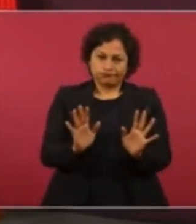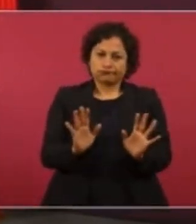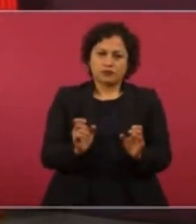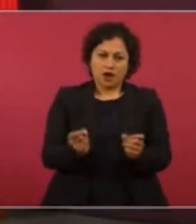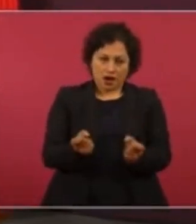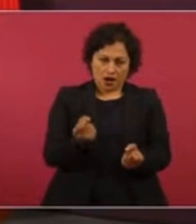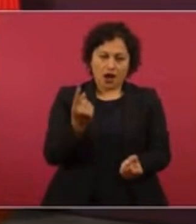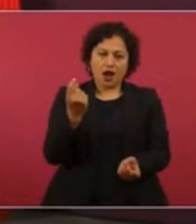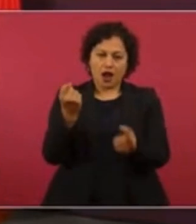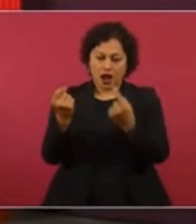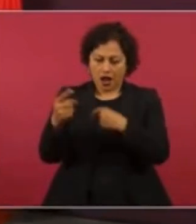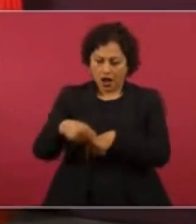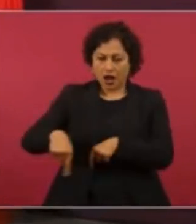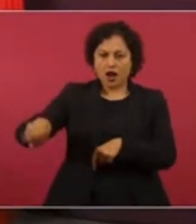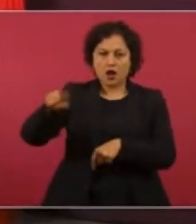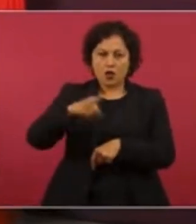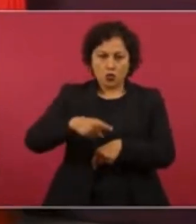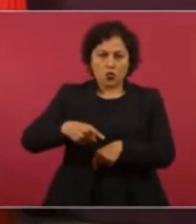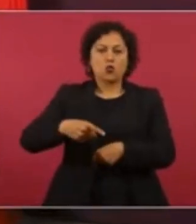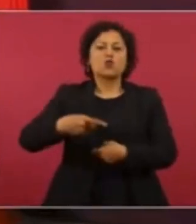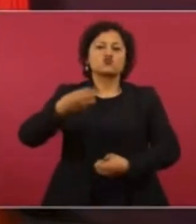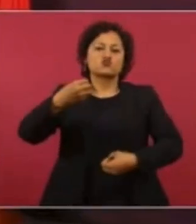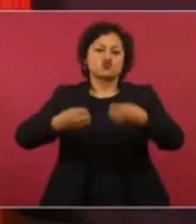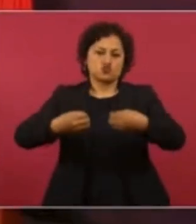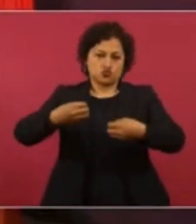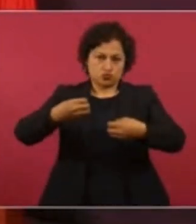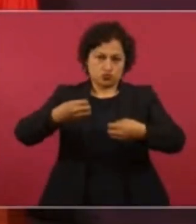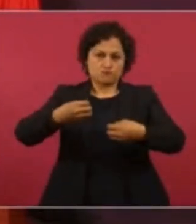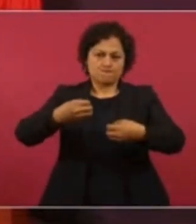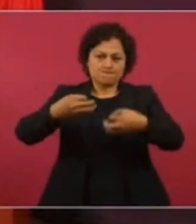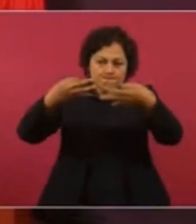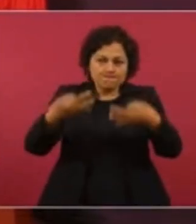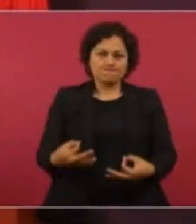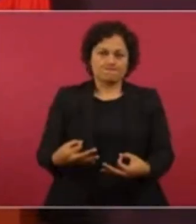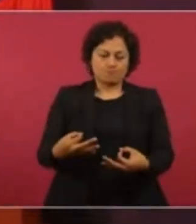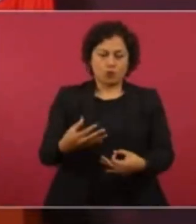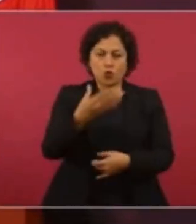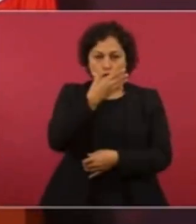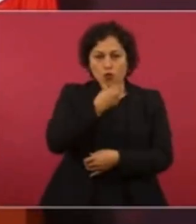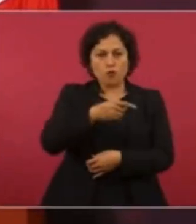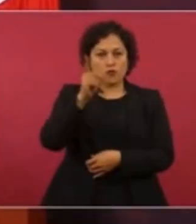Hay jueces rectos, mujeres y hombres,